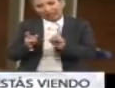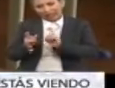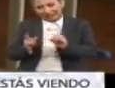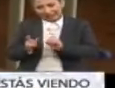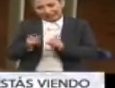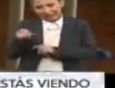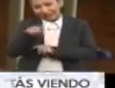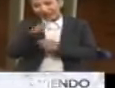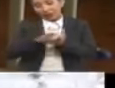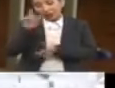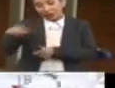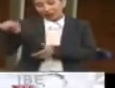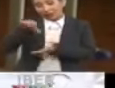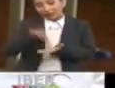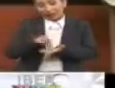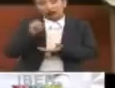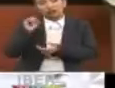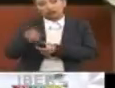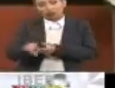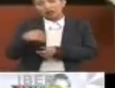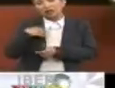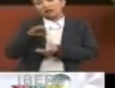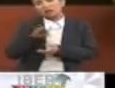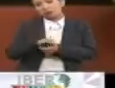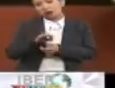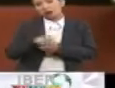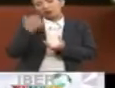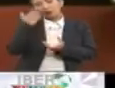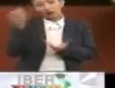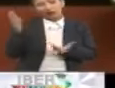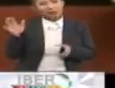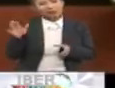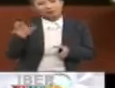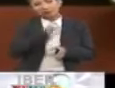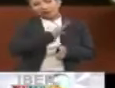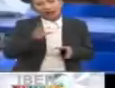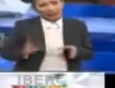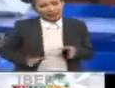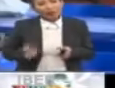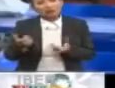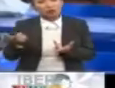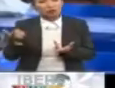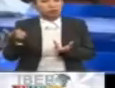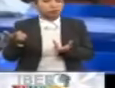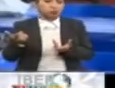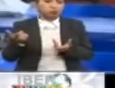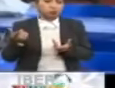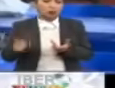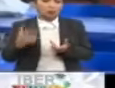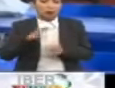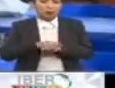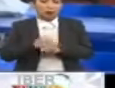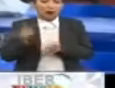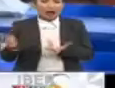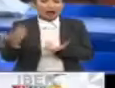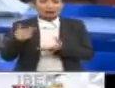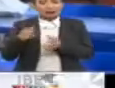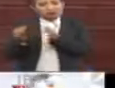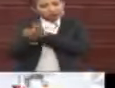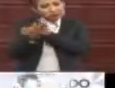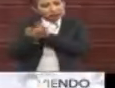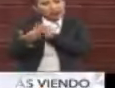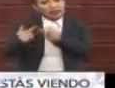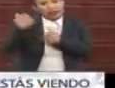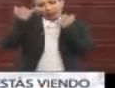derecha, mucha gente de centro que ha decidido votar a candidatos que, de alguna forma, están más cercanos a